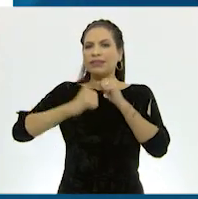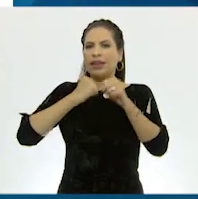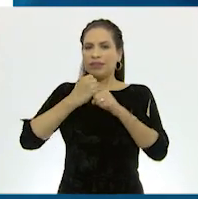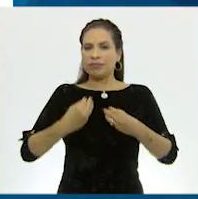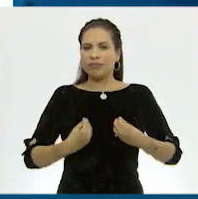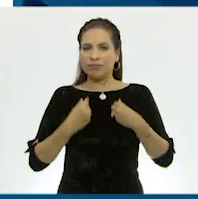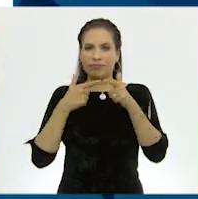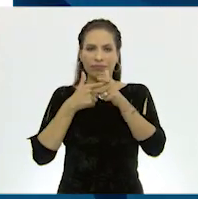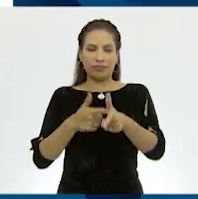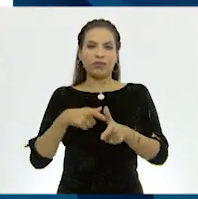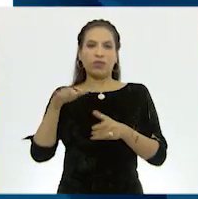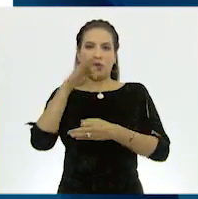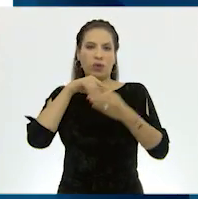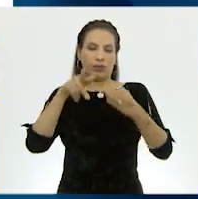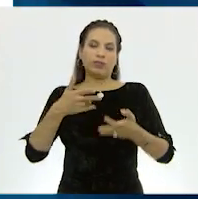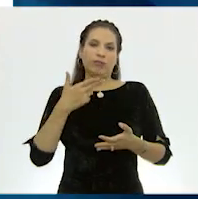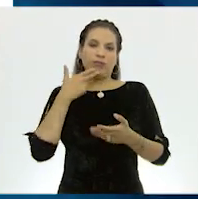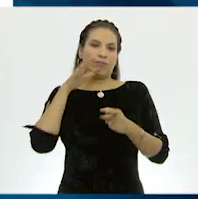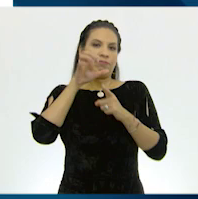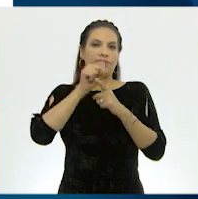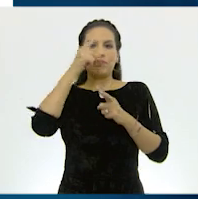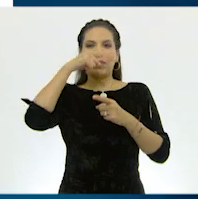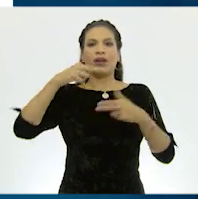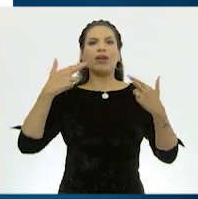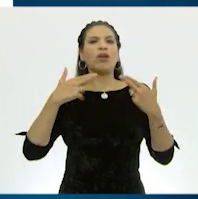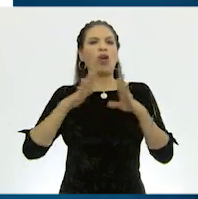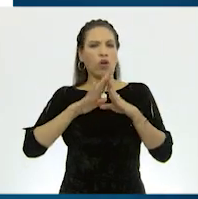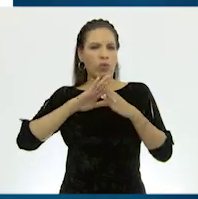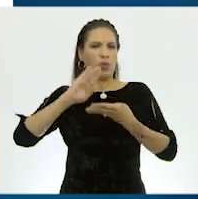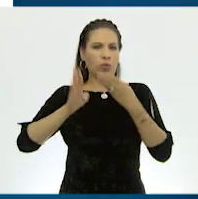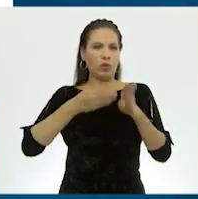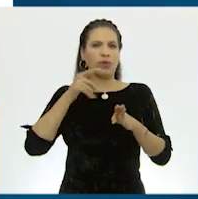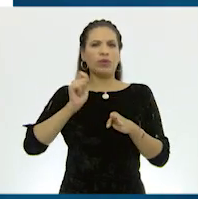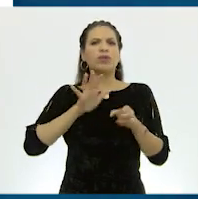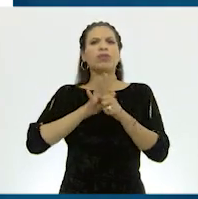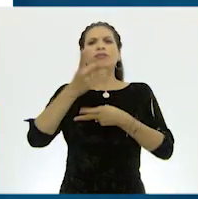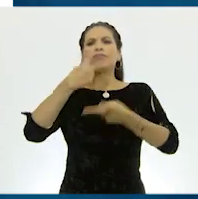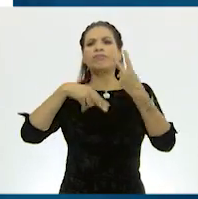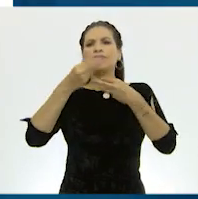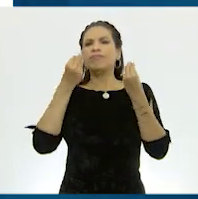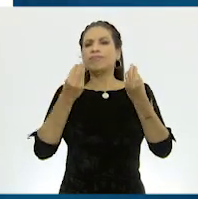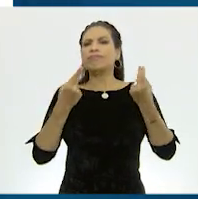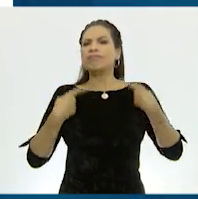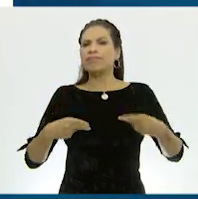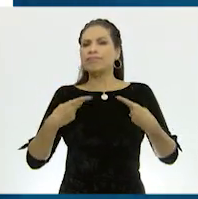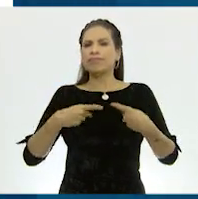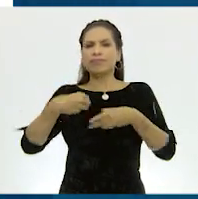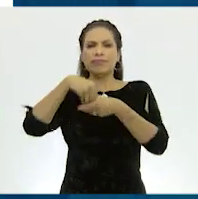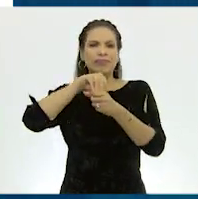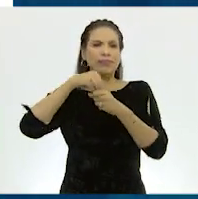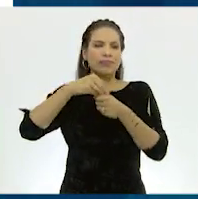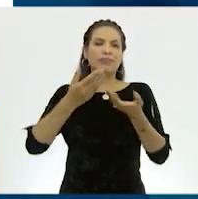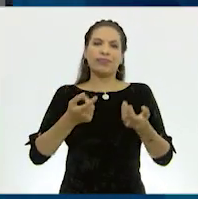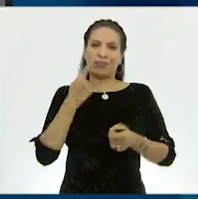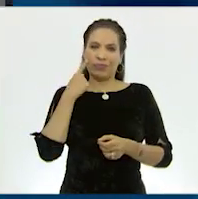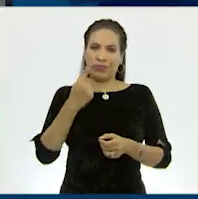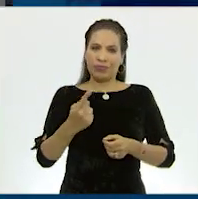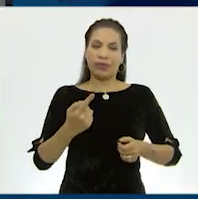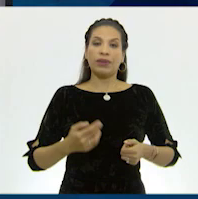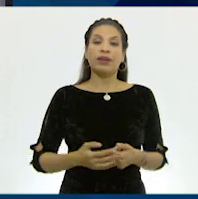Todo esto es un gran logro para la humanidad. Pero, ¿qué consecuencias provoca la sobrepoblación? ¡Veamos!